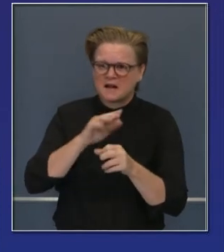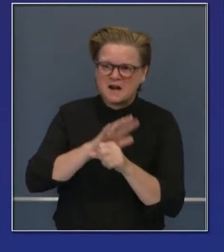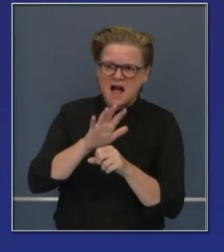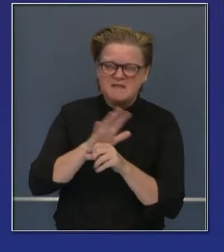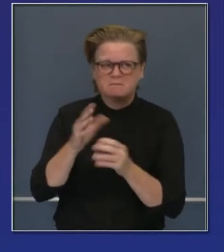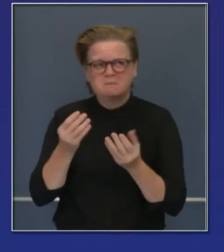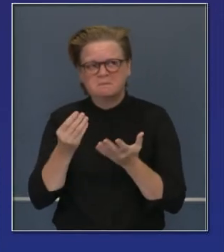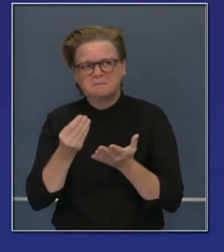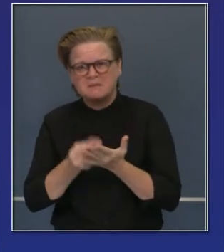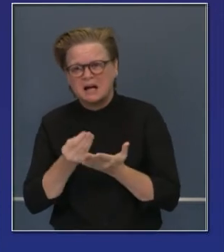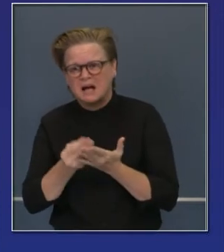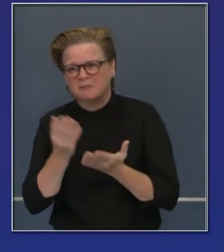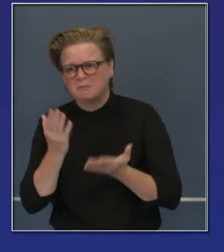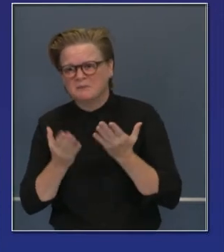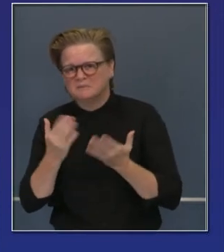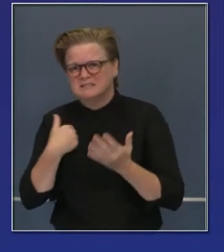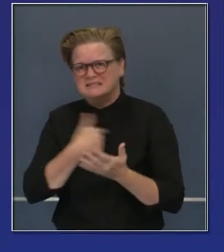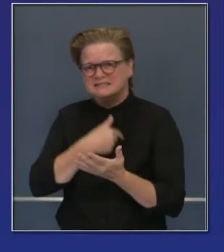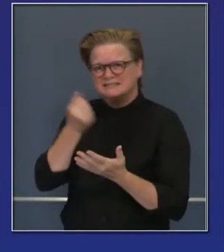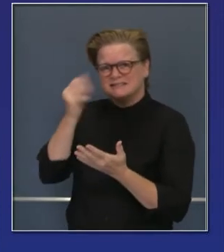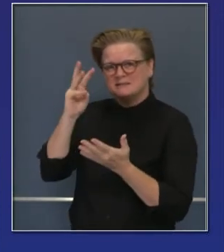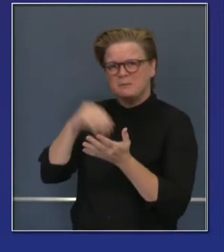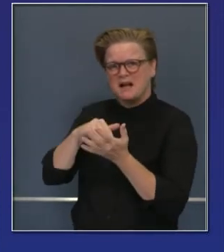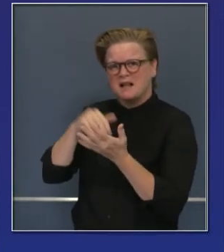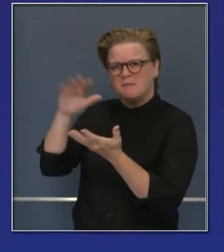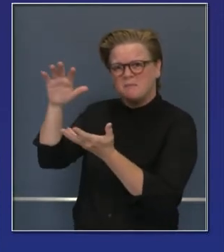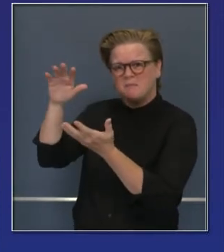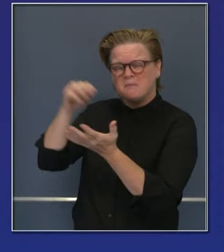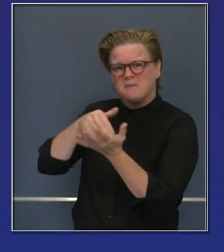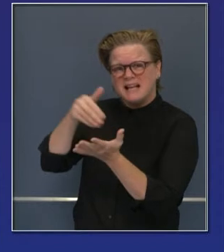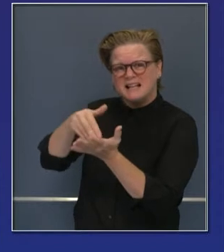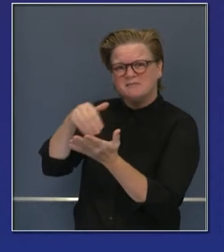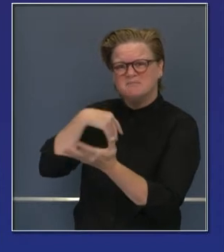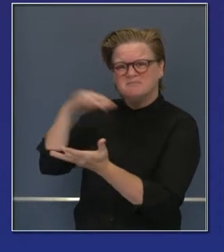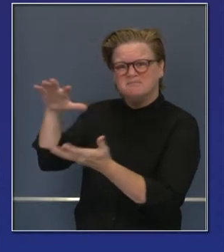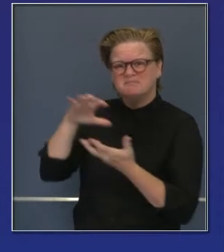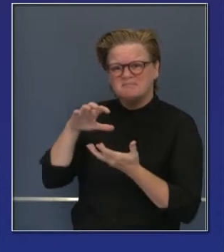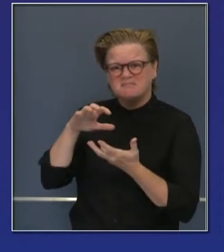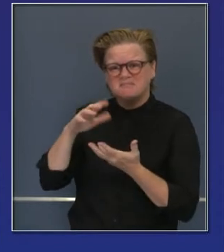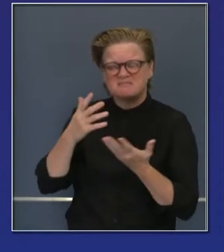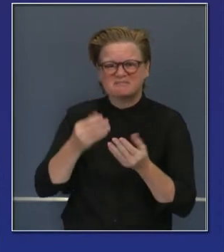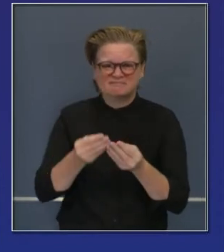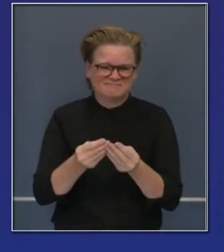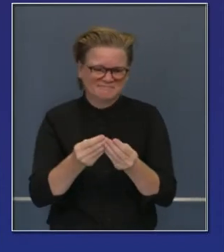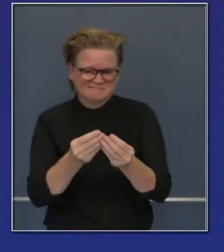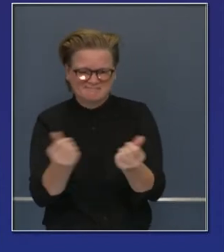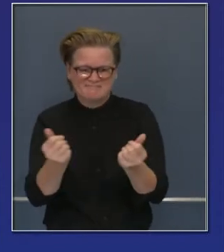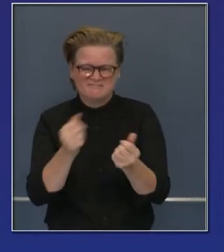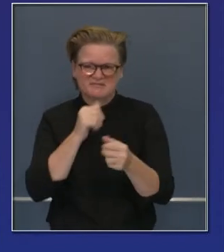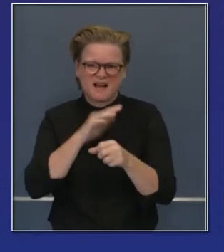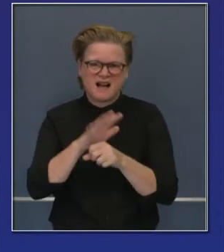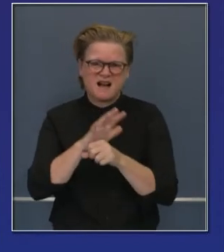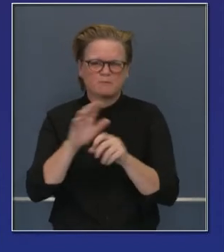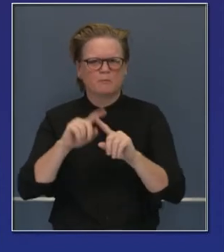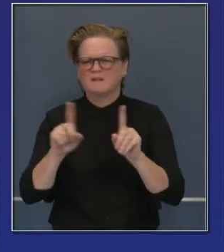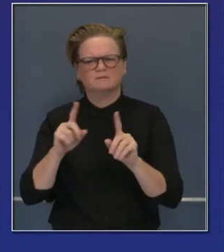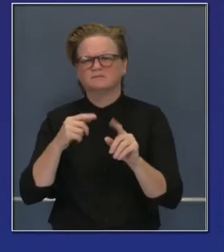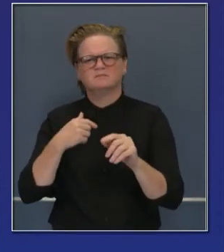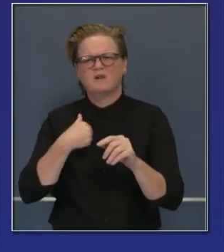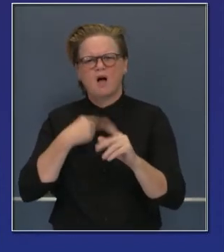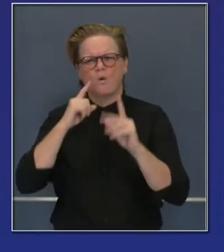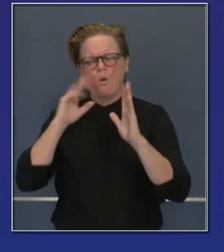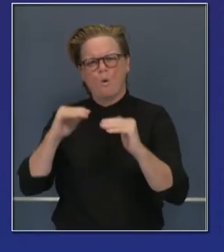Recibimos 16, distribuimos 16 millones y esperamos recibir el resto y distribuir lo demás.